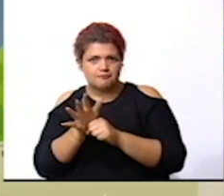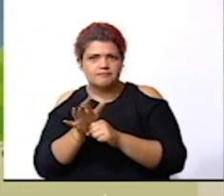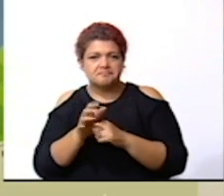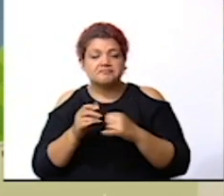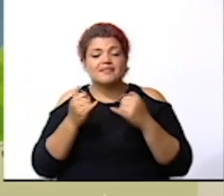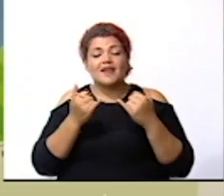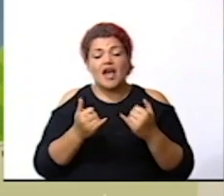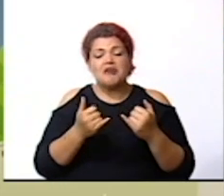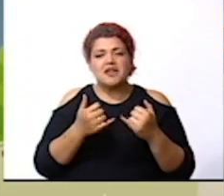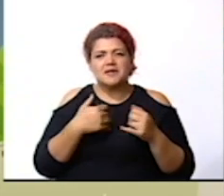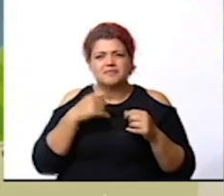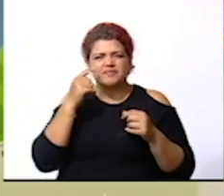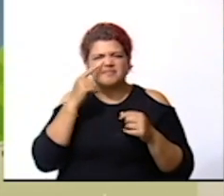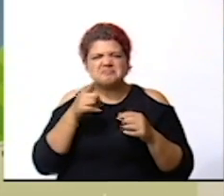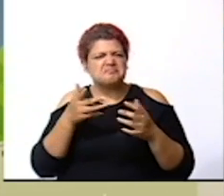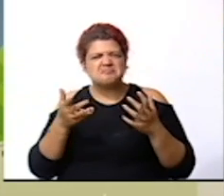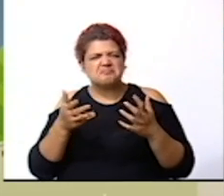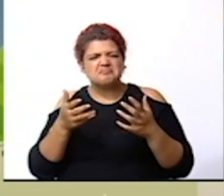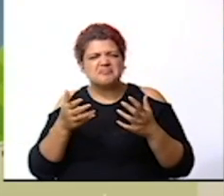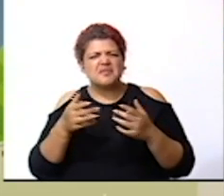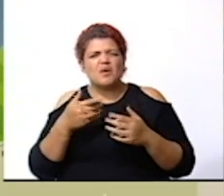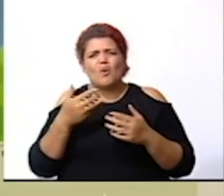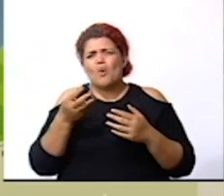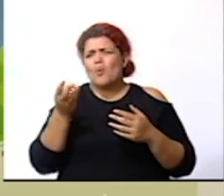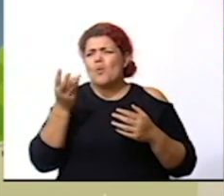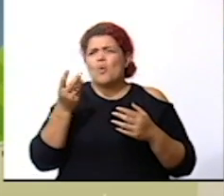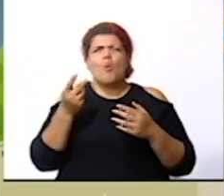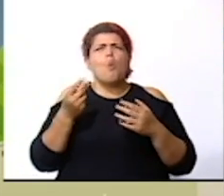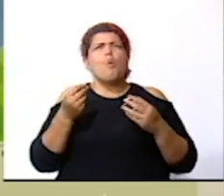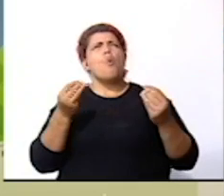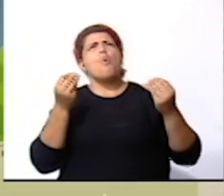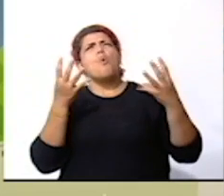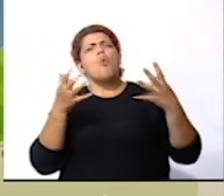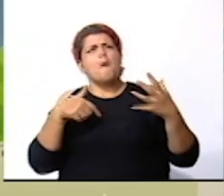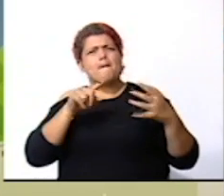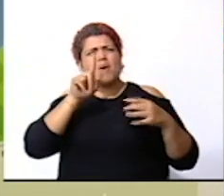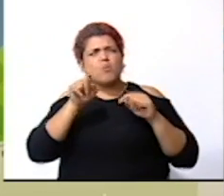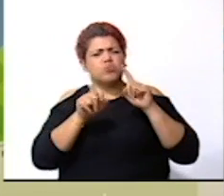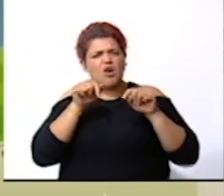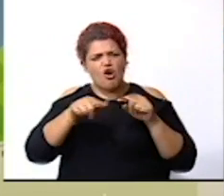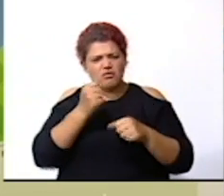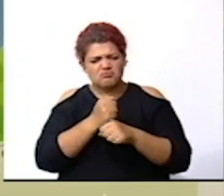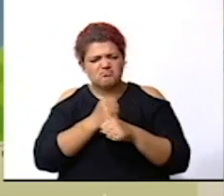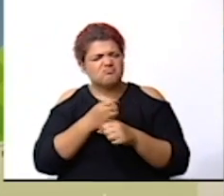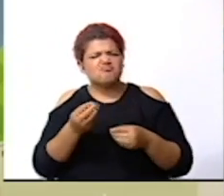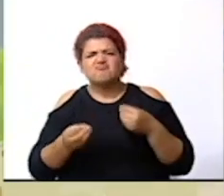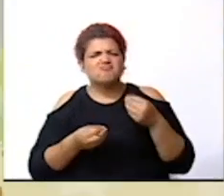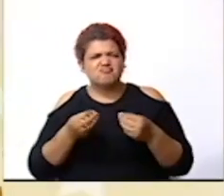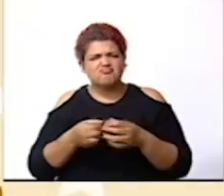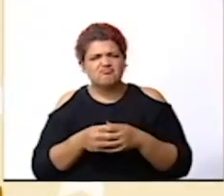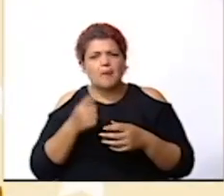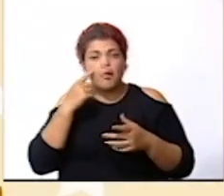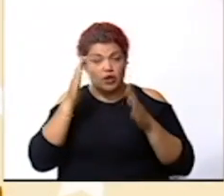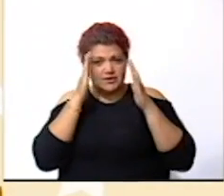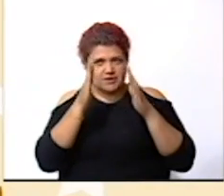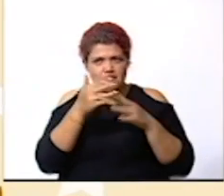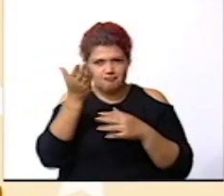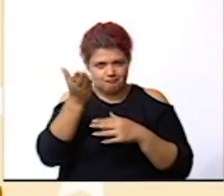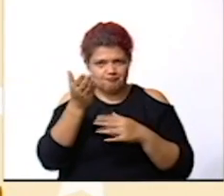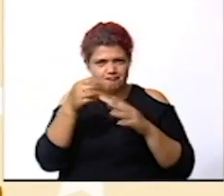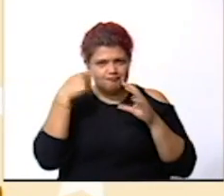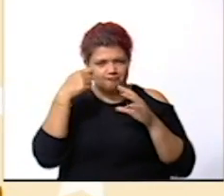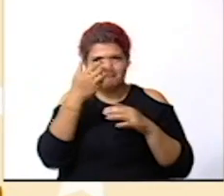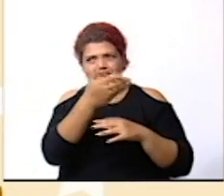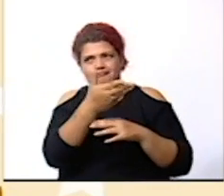les parece si vamos a ver cuál es una de las tantas preguntas que vamos a trabajar el día de hoy pongamos mucha atención ya lo vamos a ver en pantalla